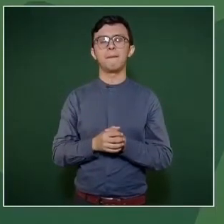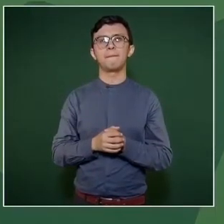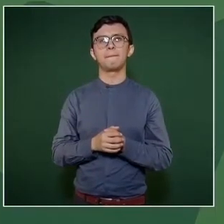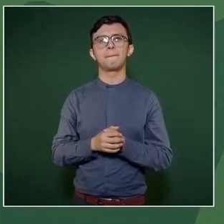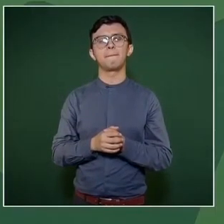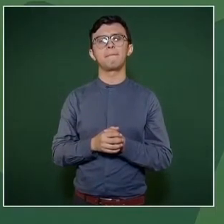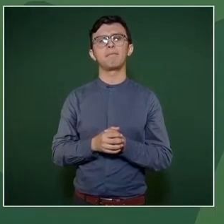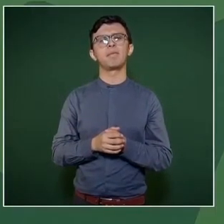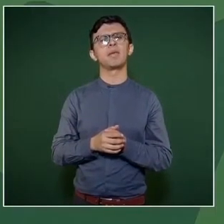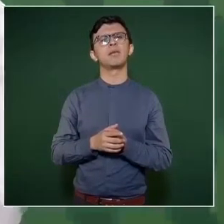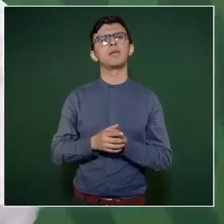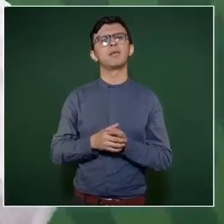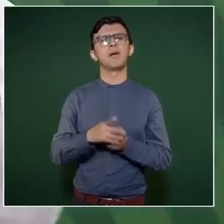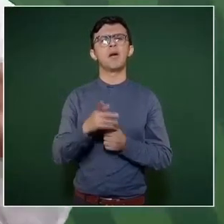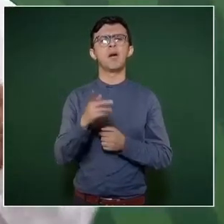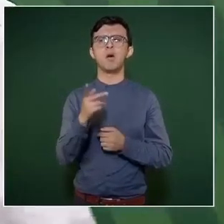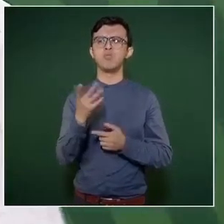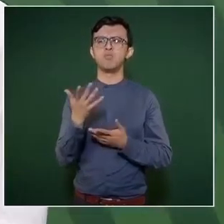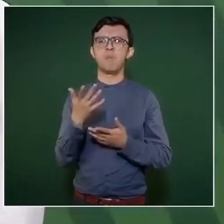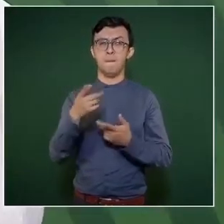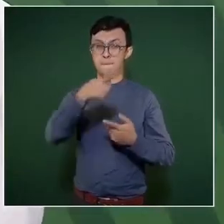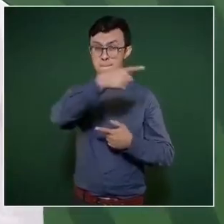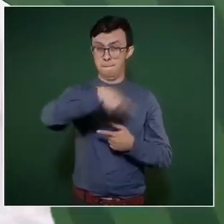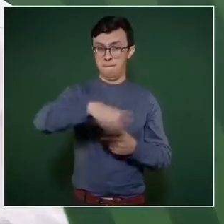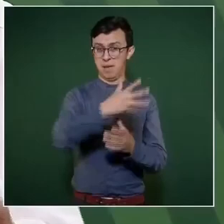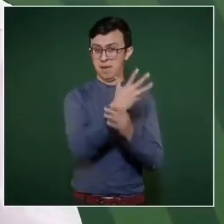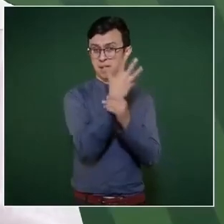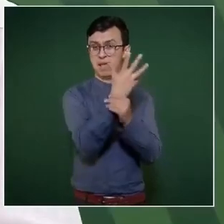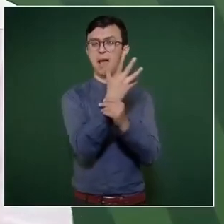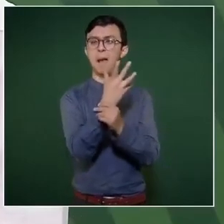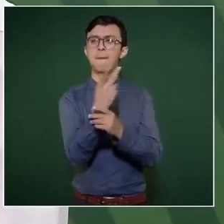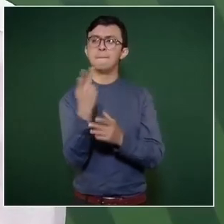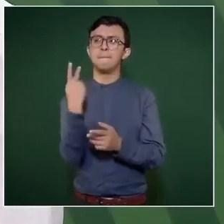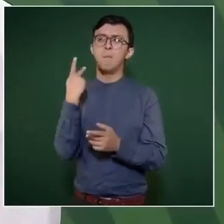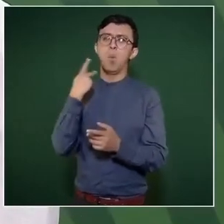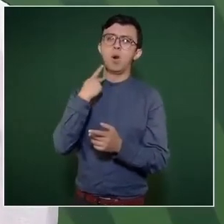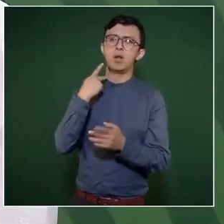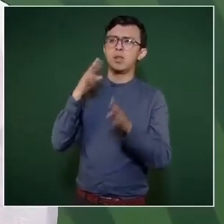la política es sinónimo de servilismo,